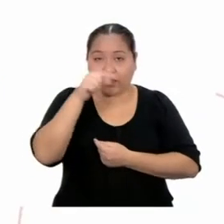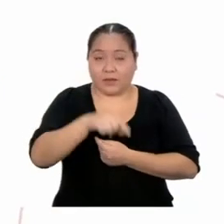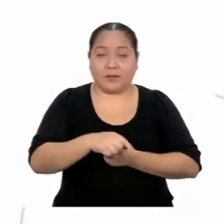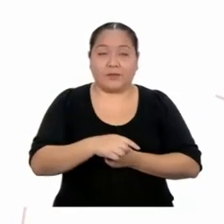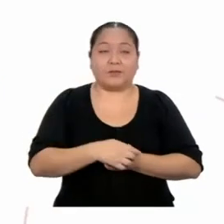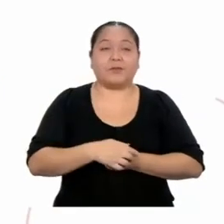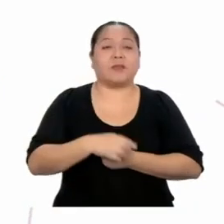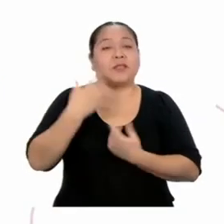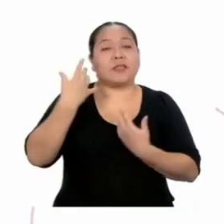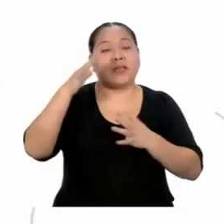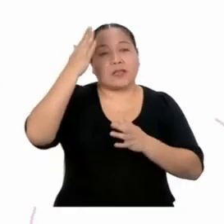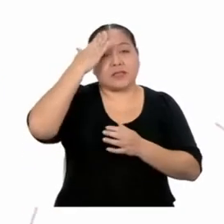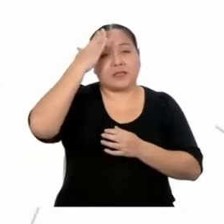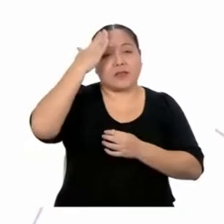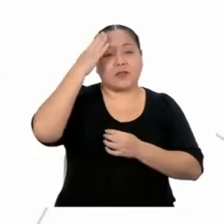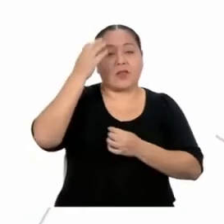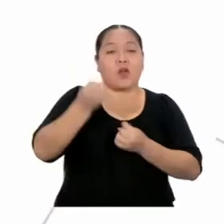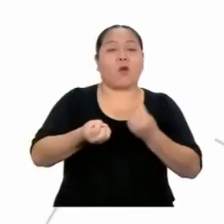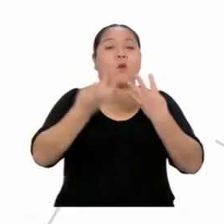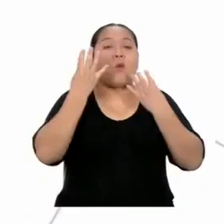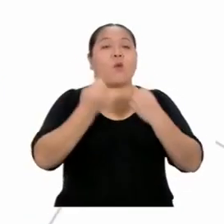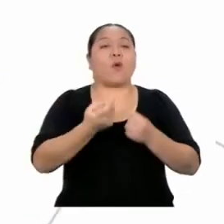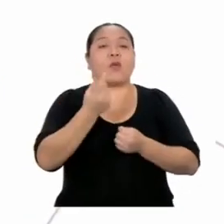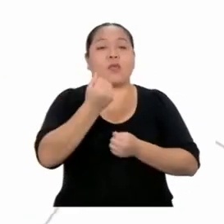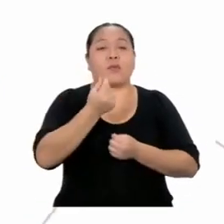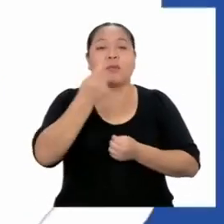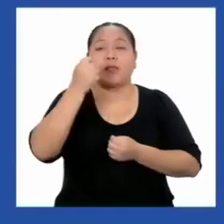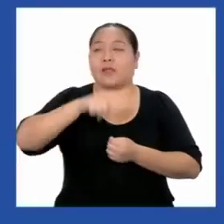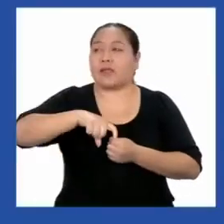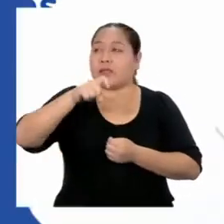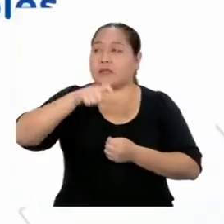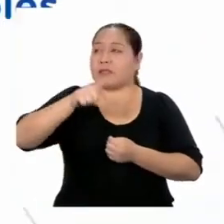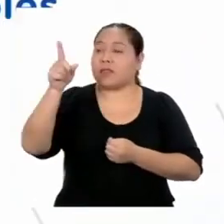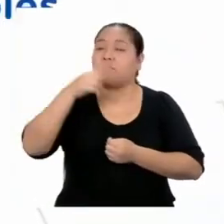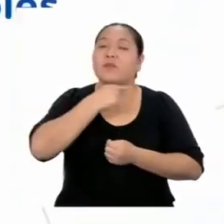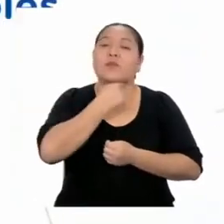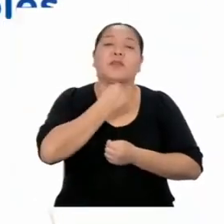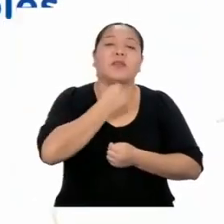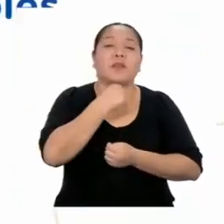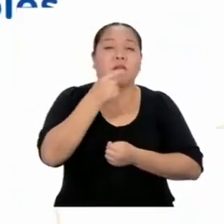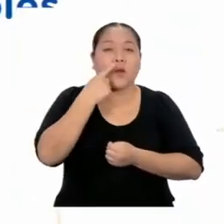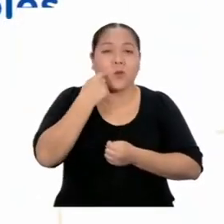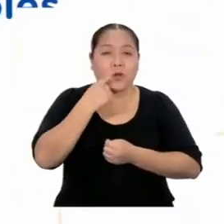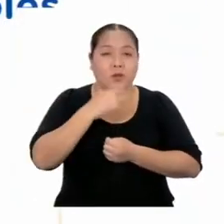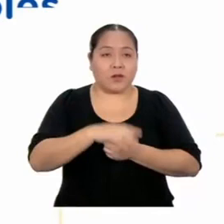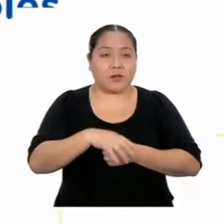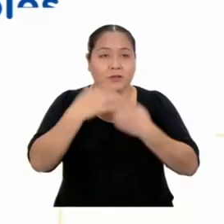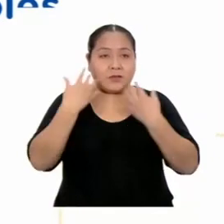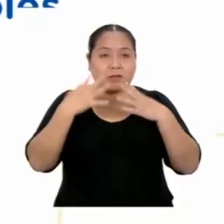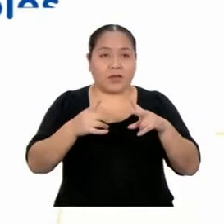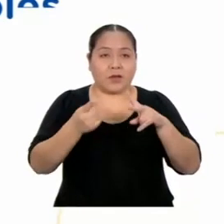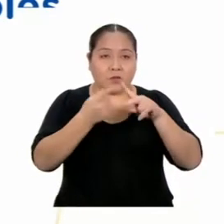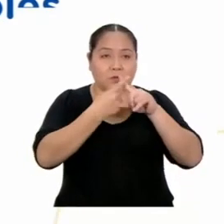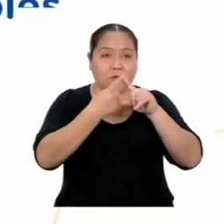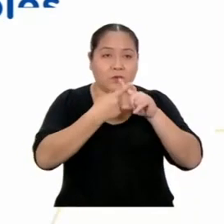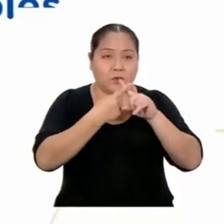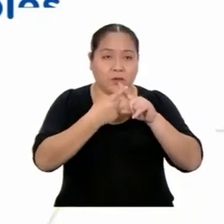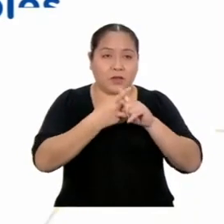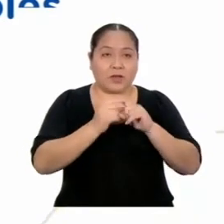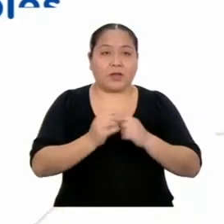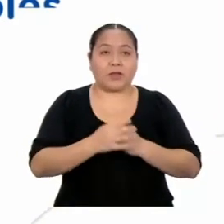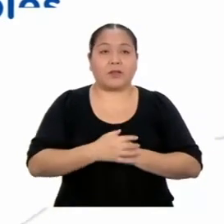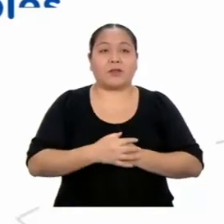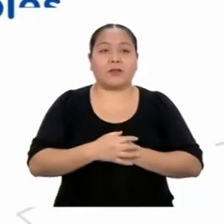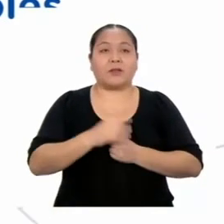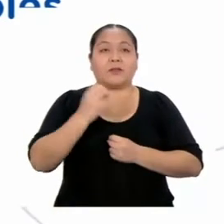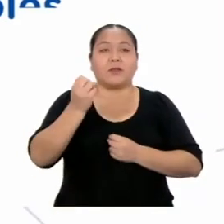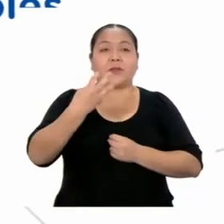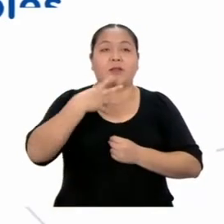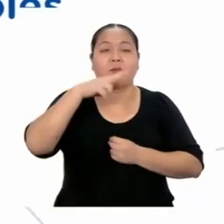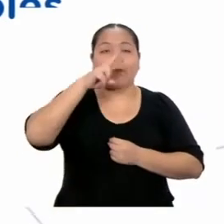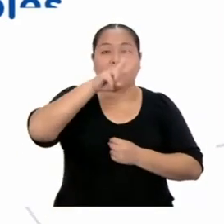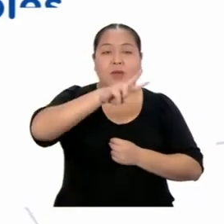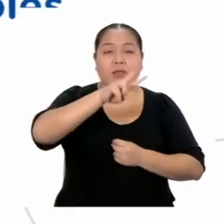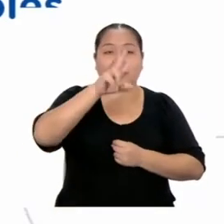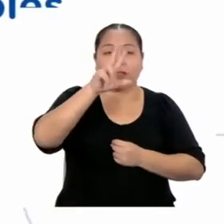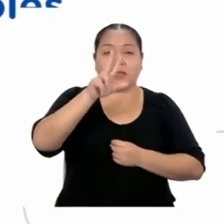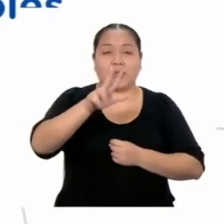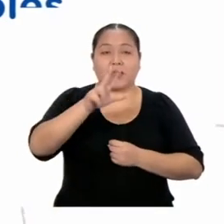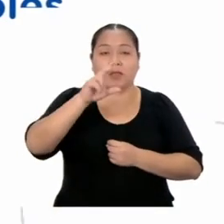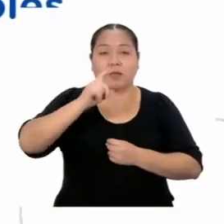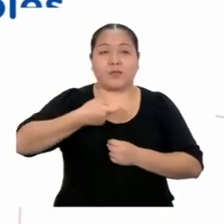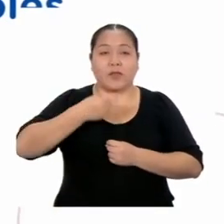sabré cuánto dinero en total necesitará mi abuelo. Acabo de hacer la multiplicación y me sale 23